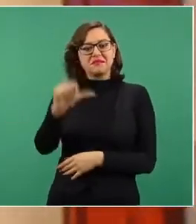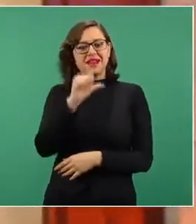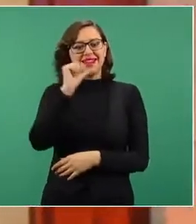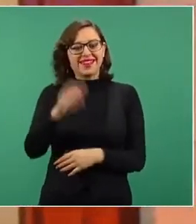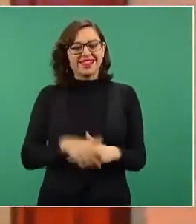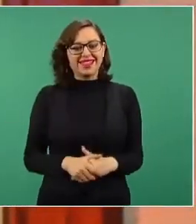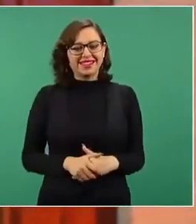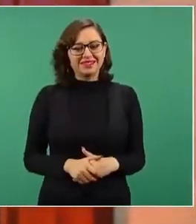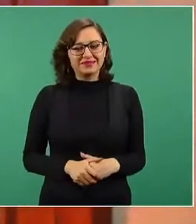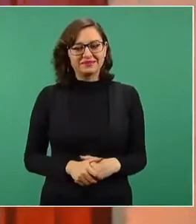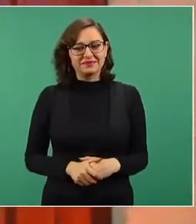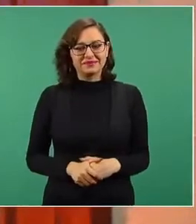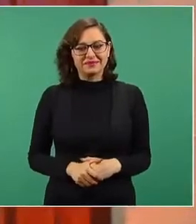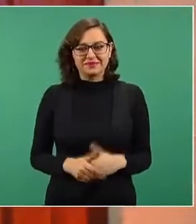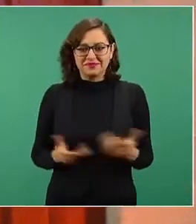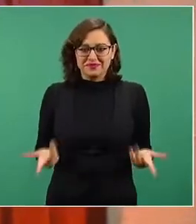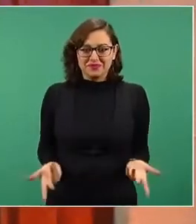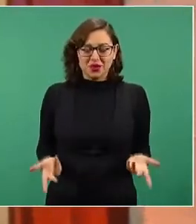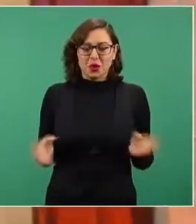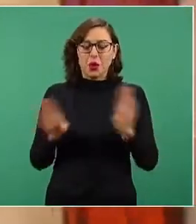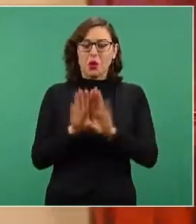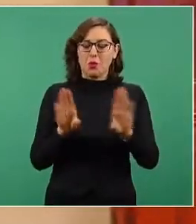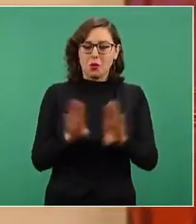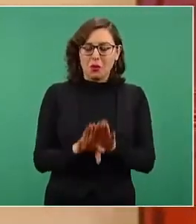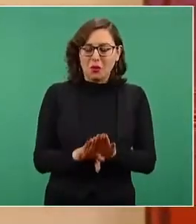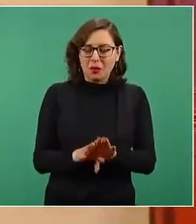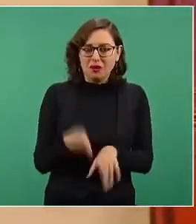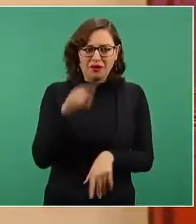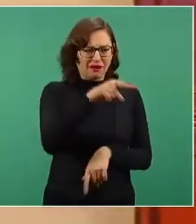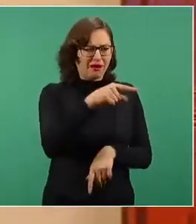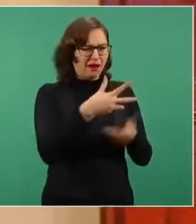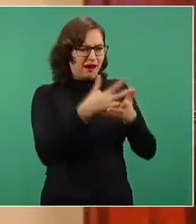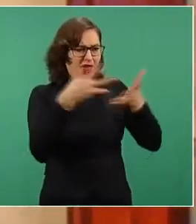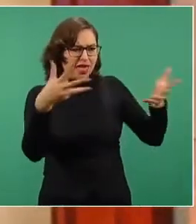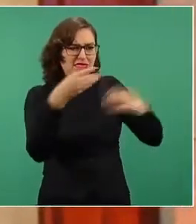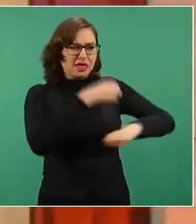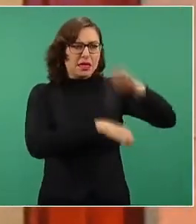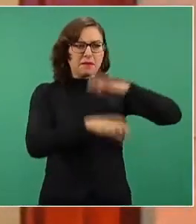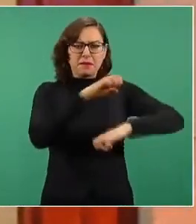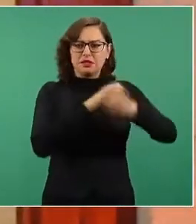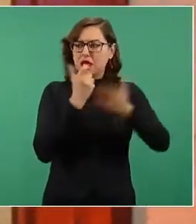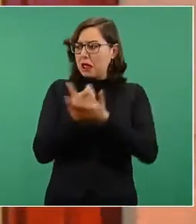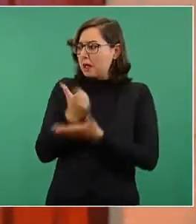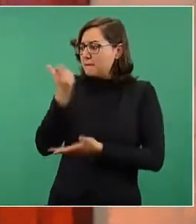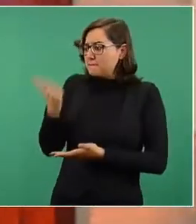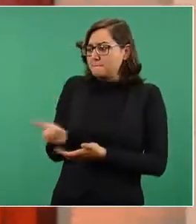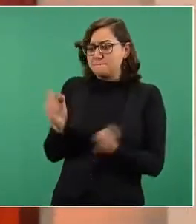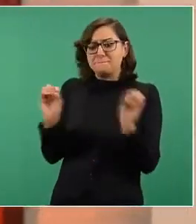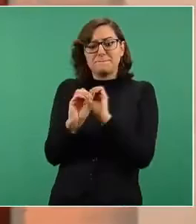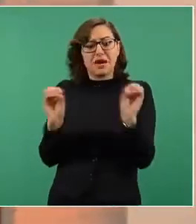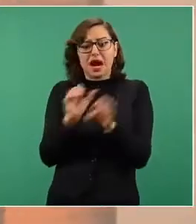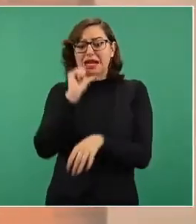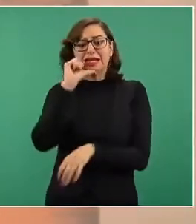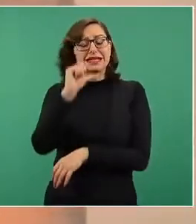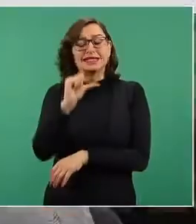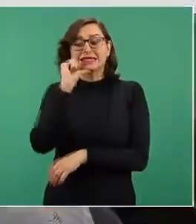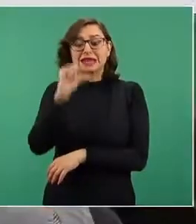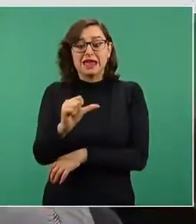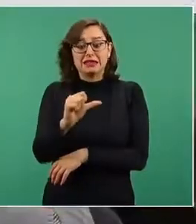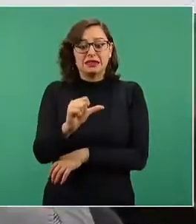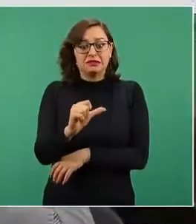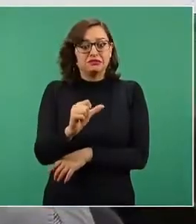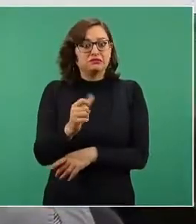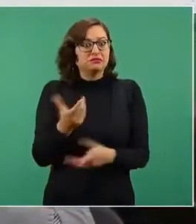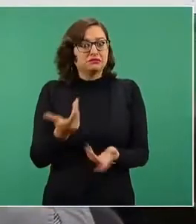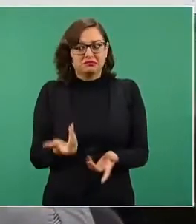ingresos por eso, ni le pagan la transmisión, ni le pagan el respaldo y dejó de recibir ingresos de esos grandes